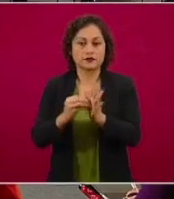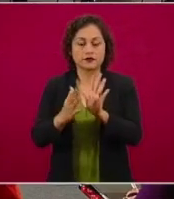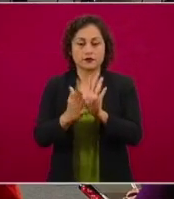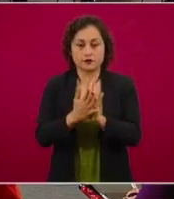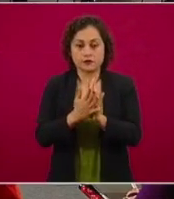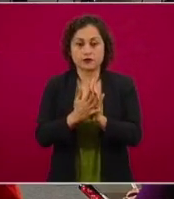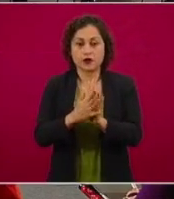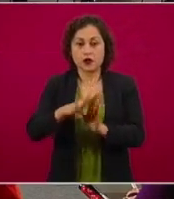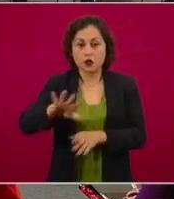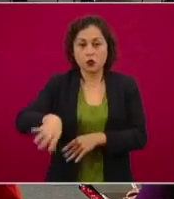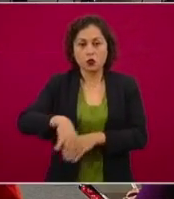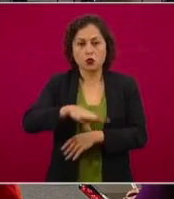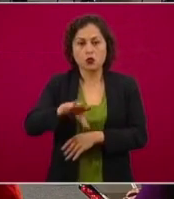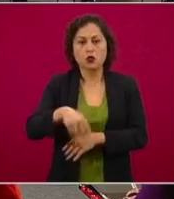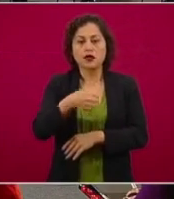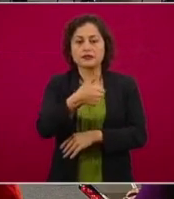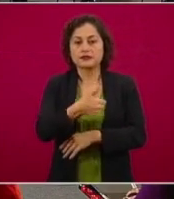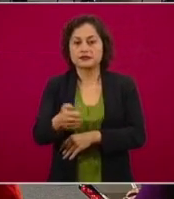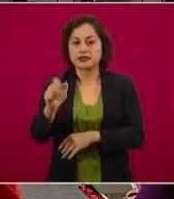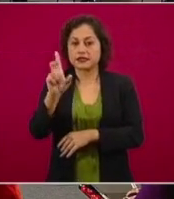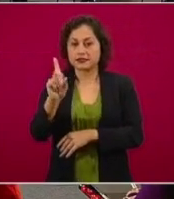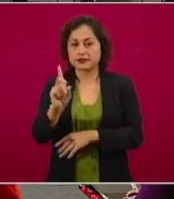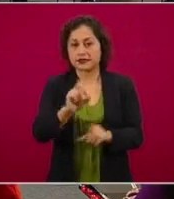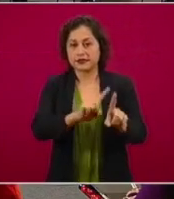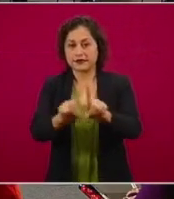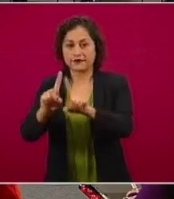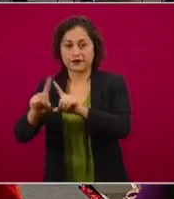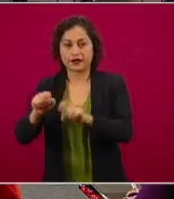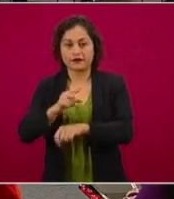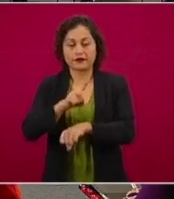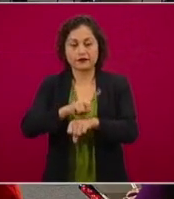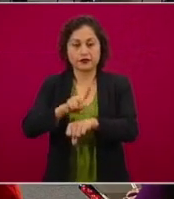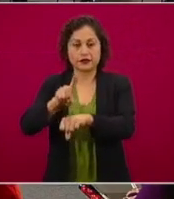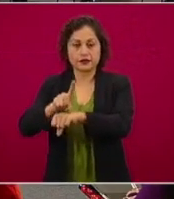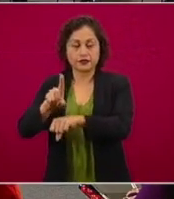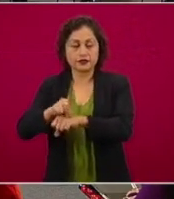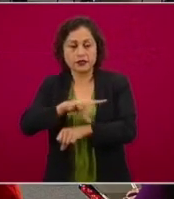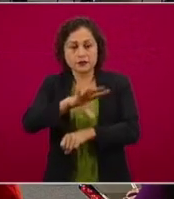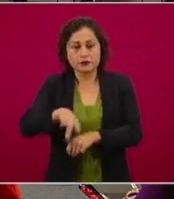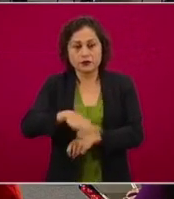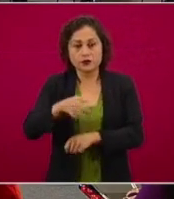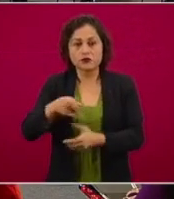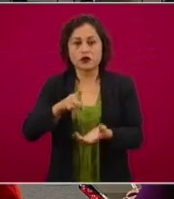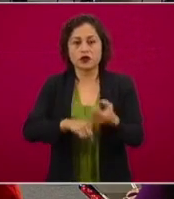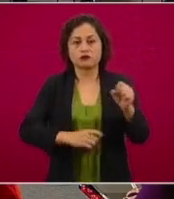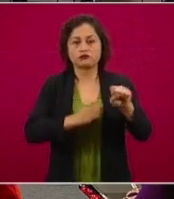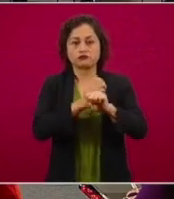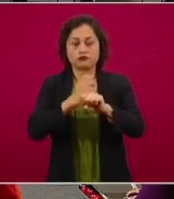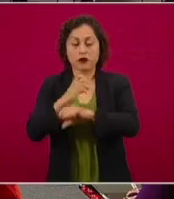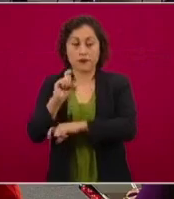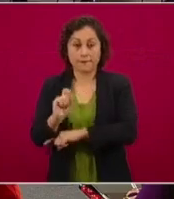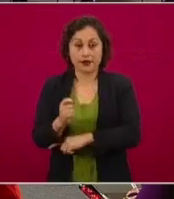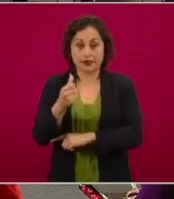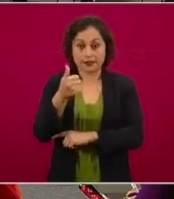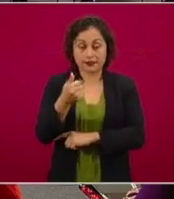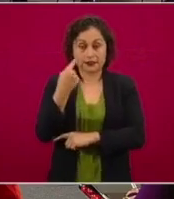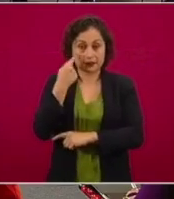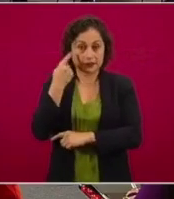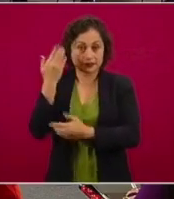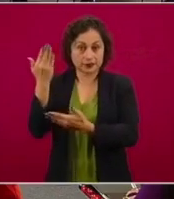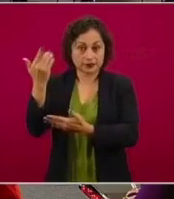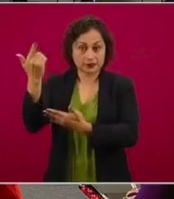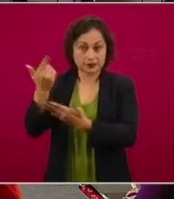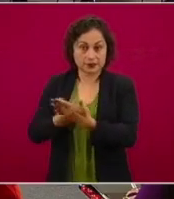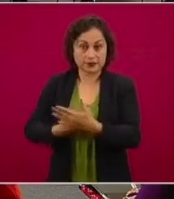ha realizado 630 jornadas de búsqueda en los estados, en 26 entidades federativas, como ahí se muestran,